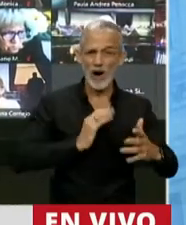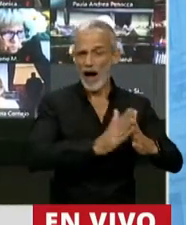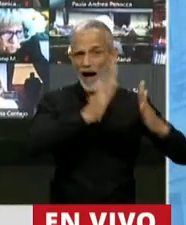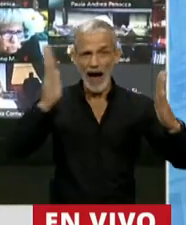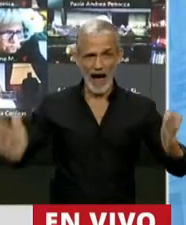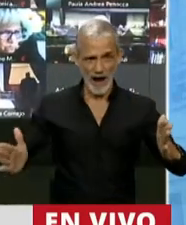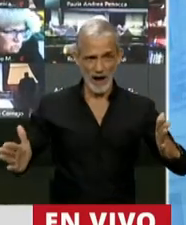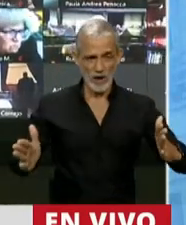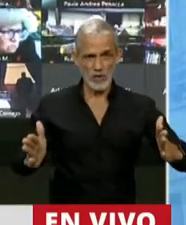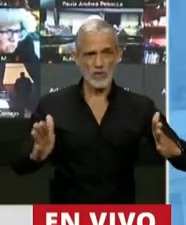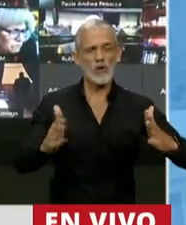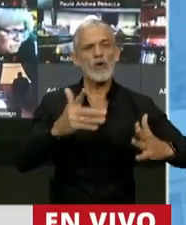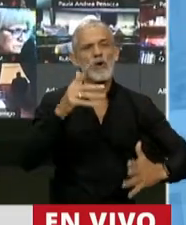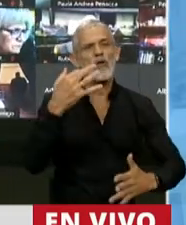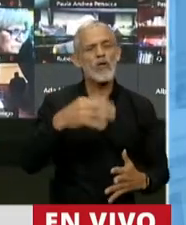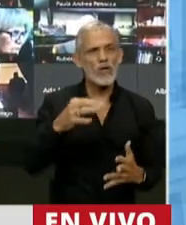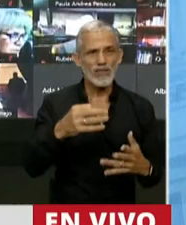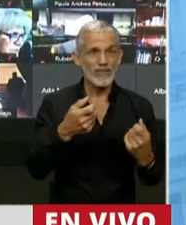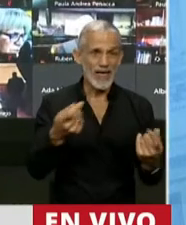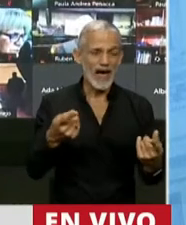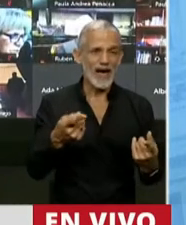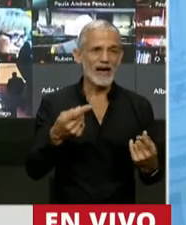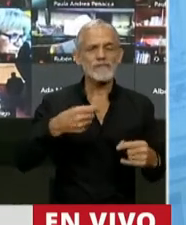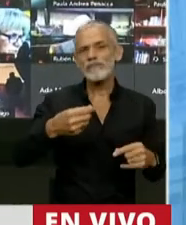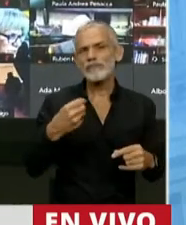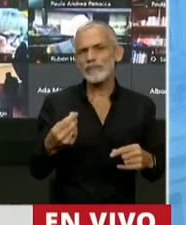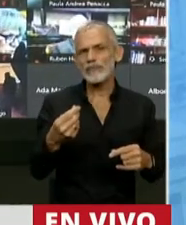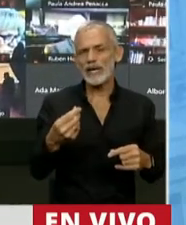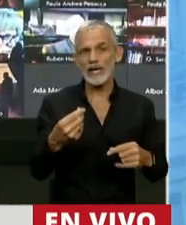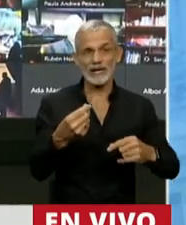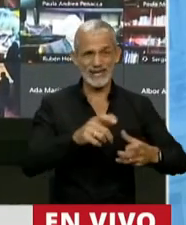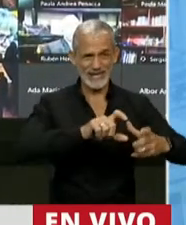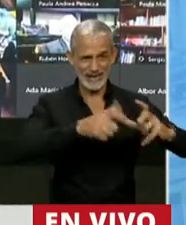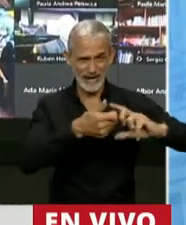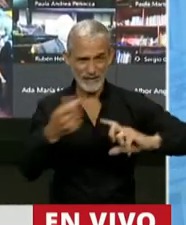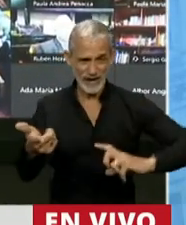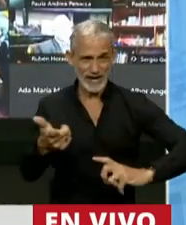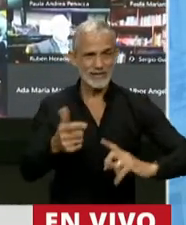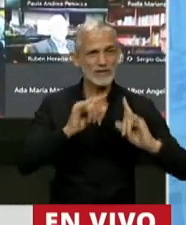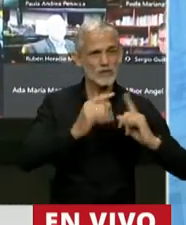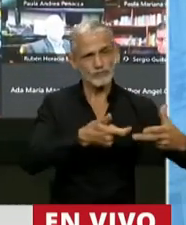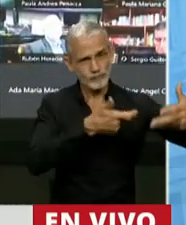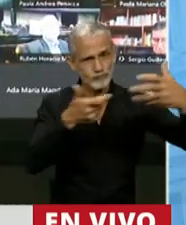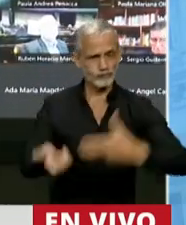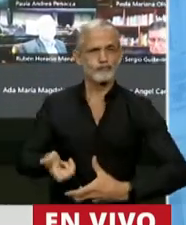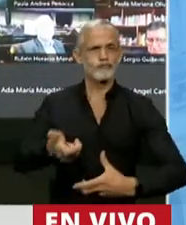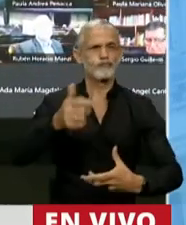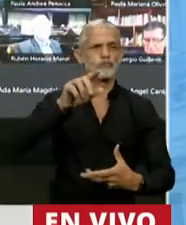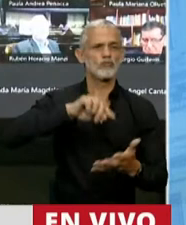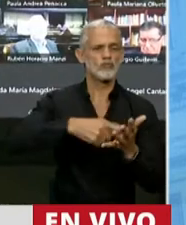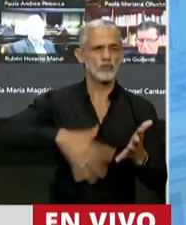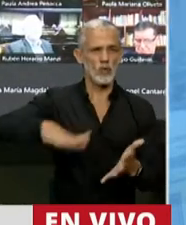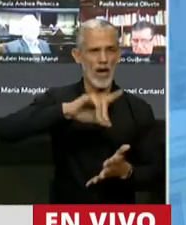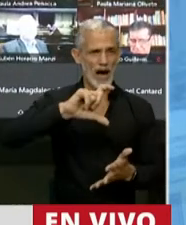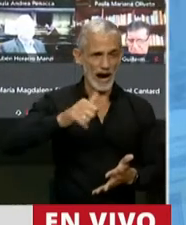que demande la transferencia realizada a la Ciudad Autónoma de Buenos Aires